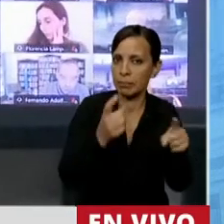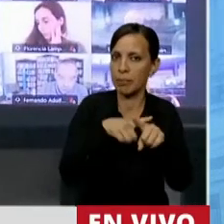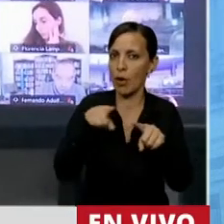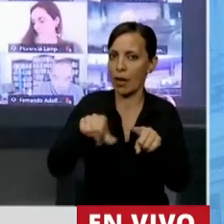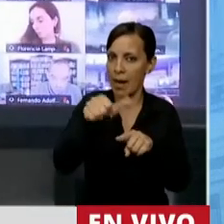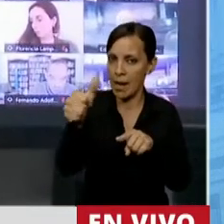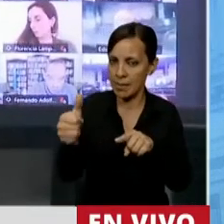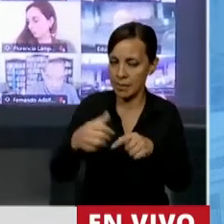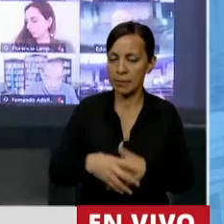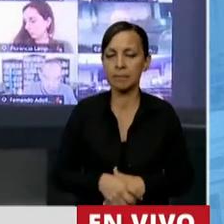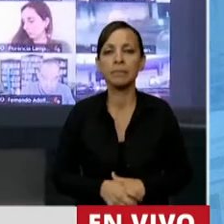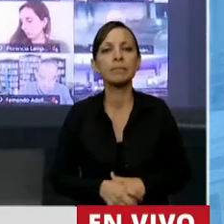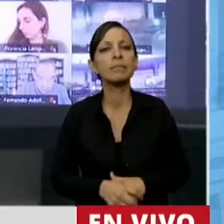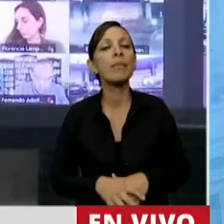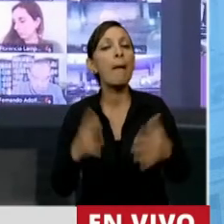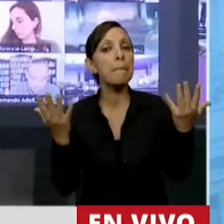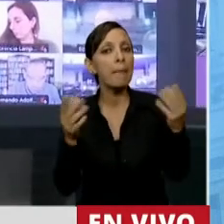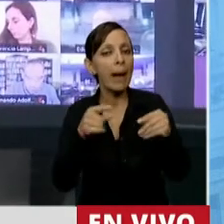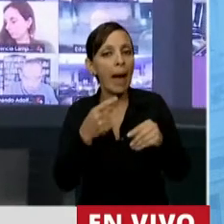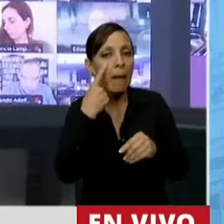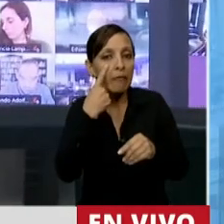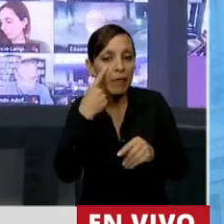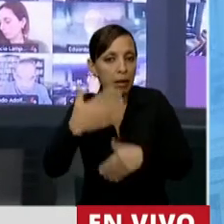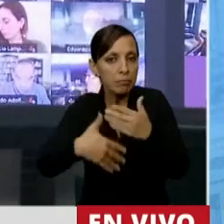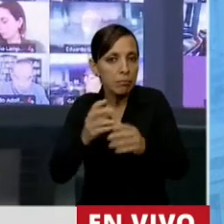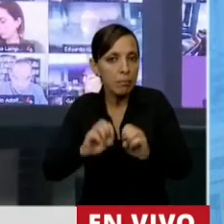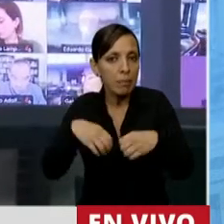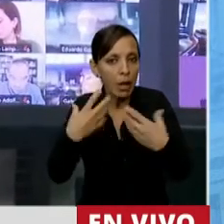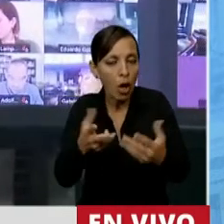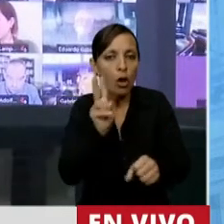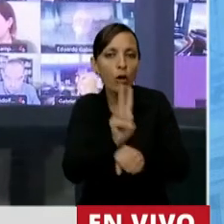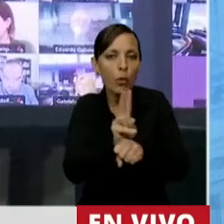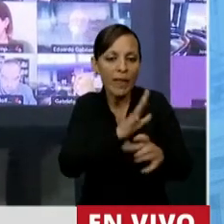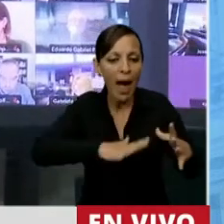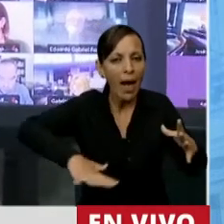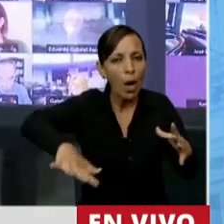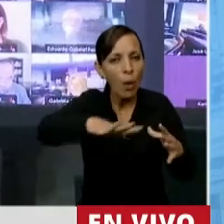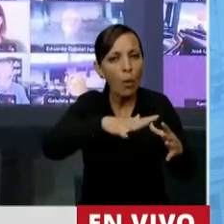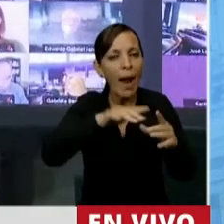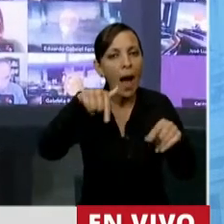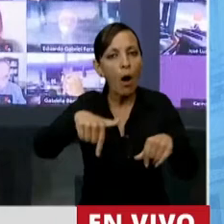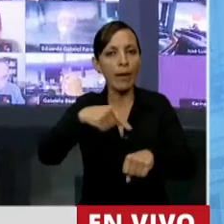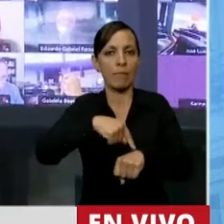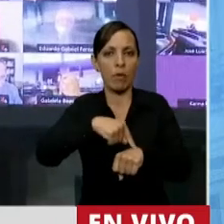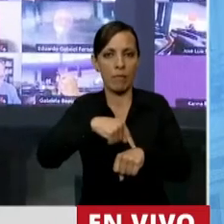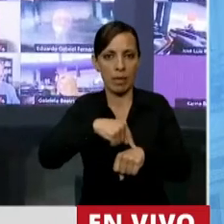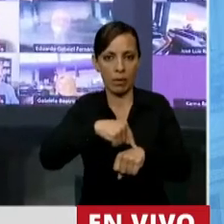Y en esto, para poder tener un mejor vivir y cuidar nuestra casa común es el momento